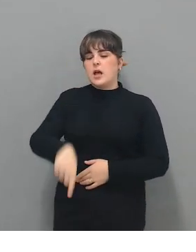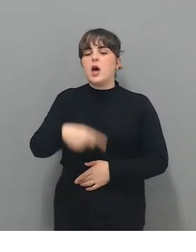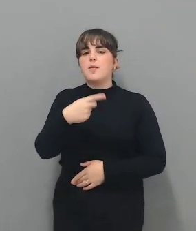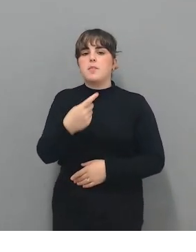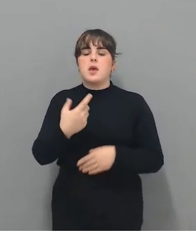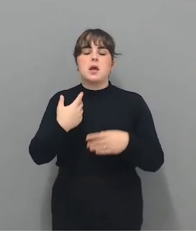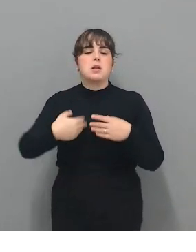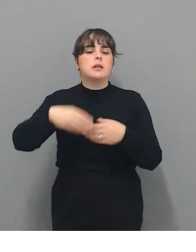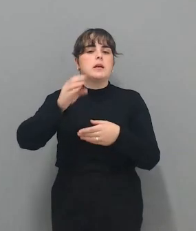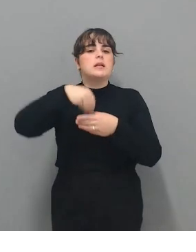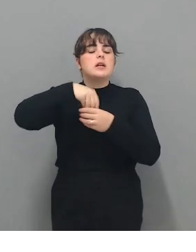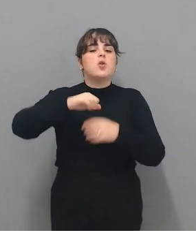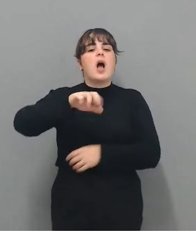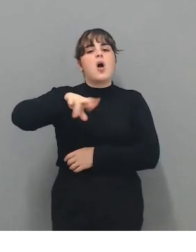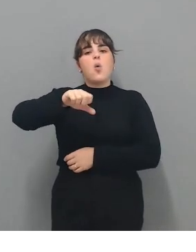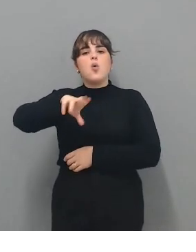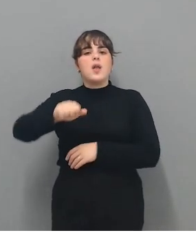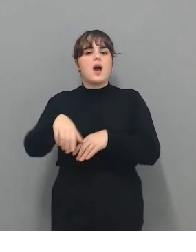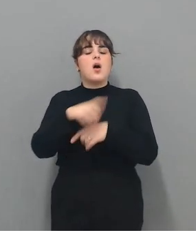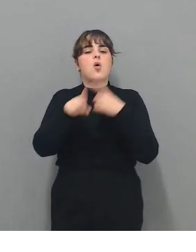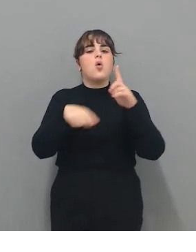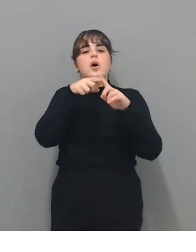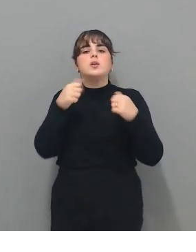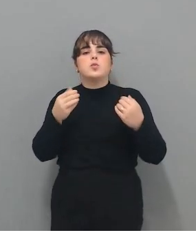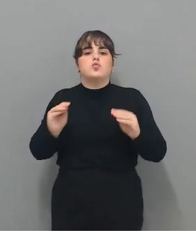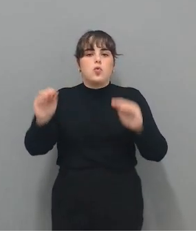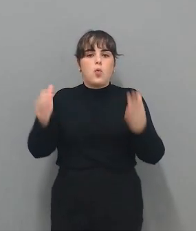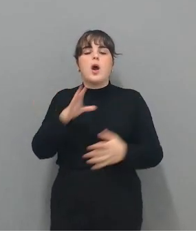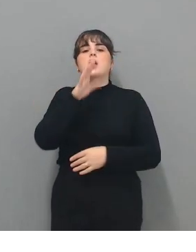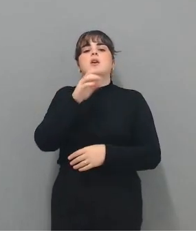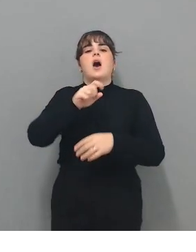esencia de Aljura y por qué nació Aljura.